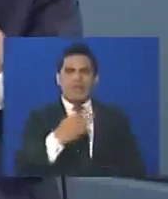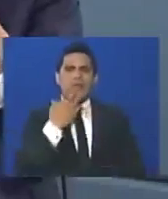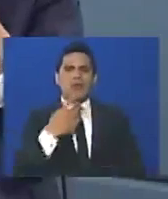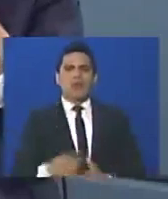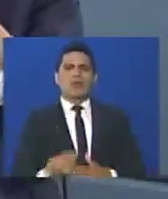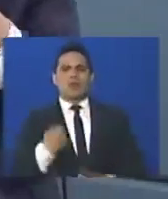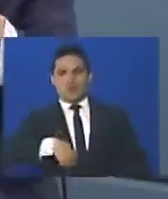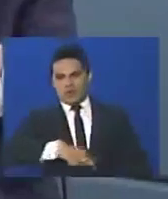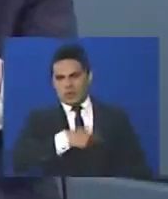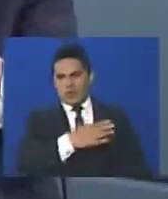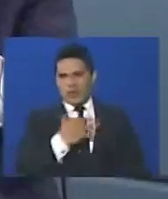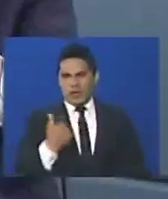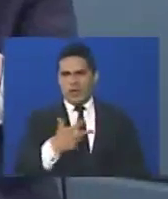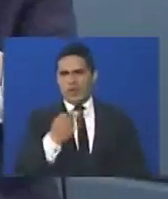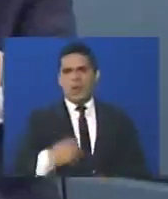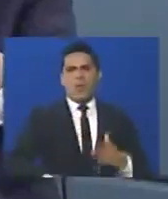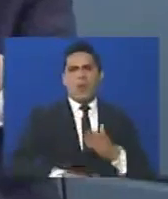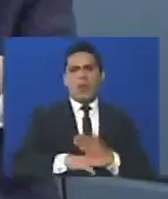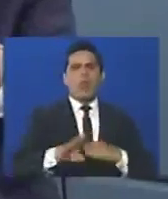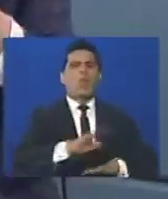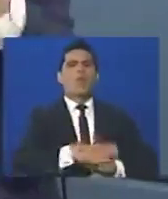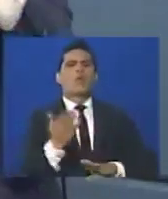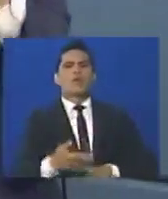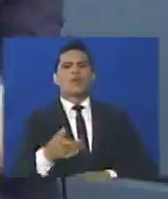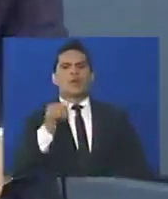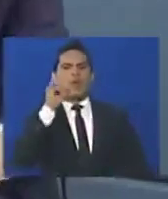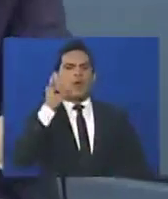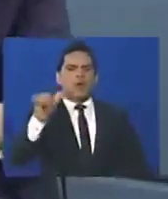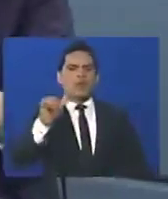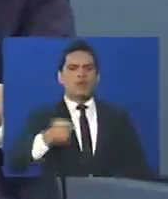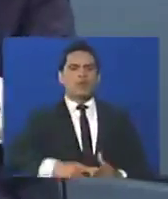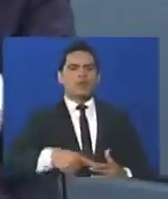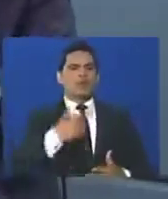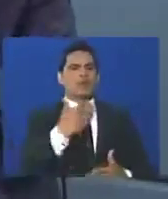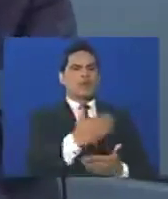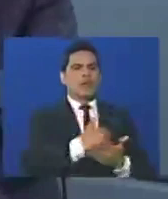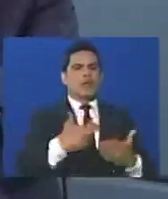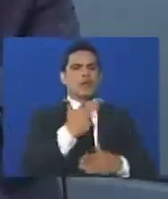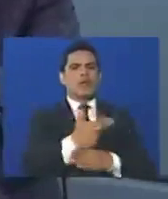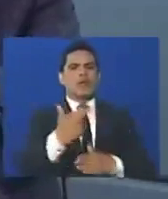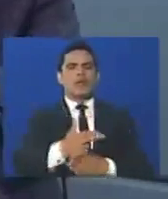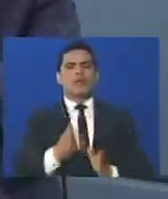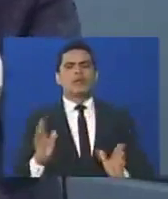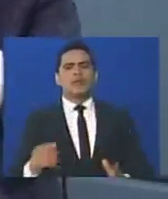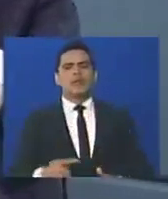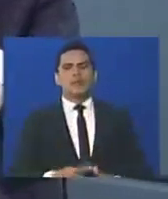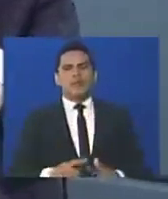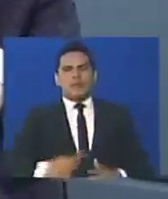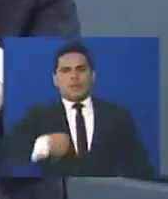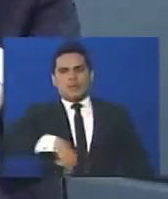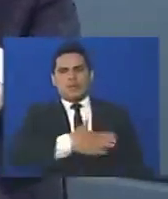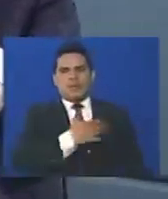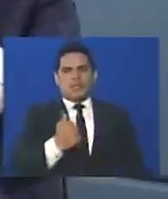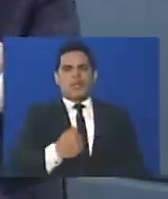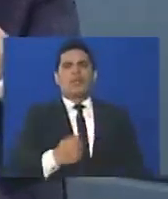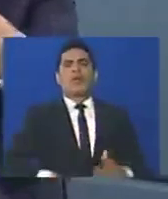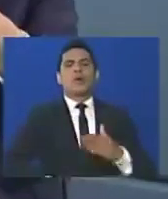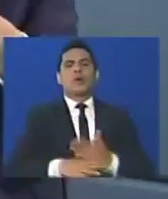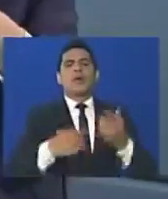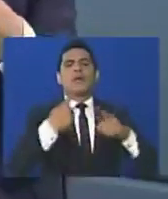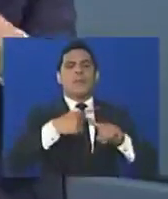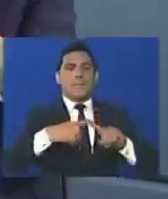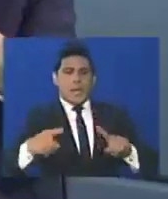quisieramos ir, pero no vamos, hasta que usted no anuncie el desarme, de estas bandas armadas, quisieramos ir, pero no vamos,